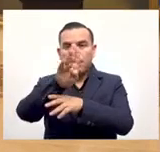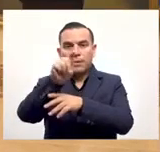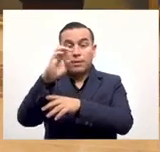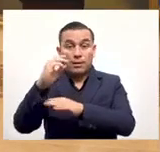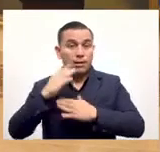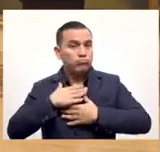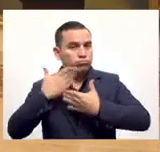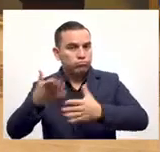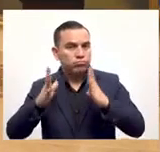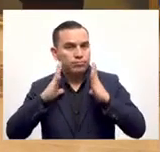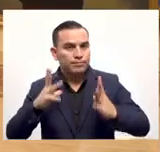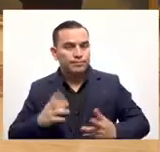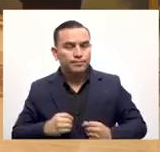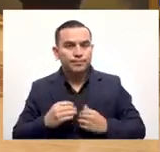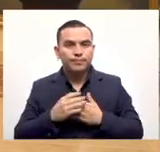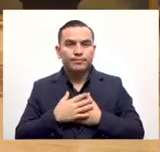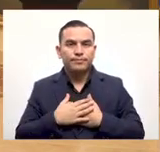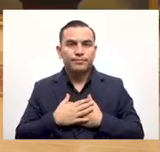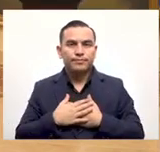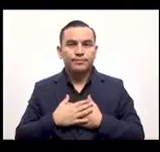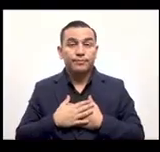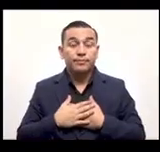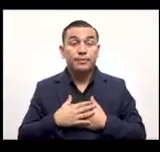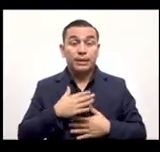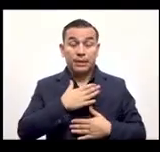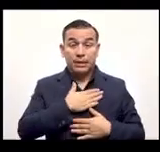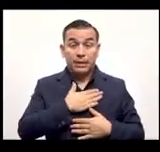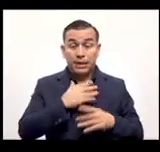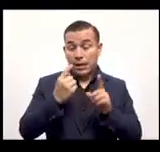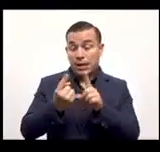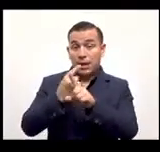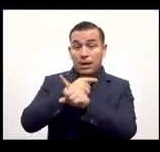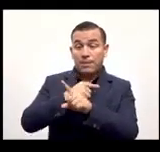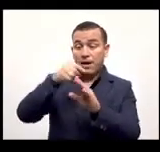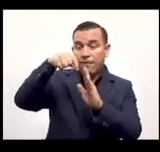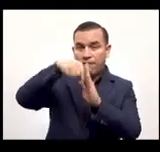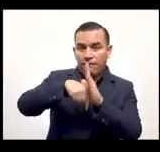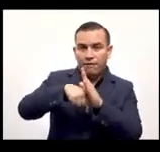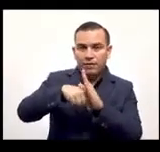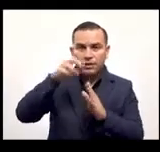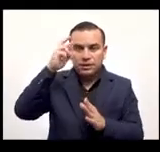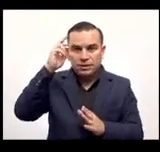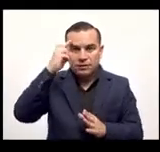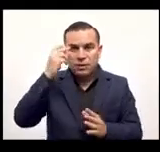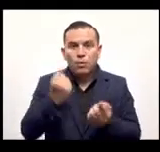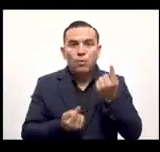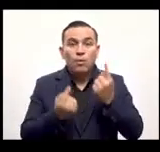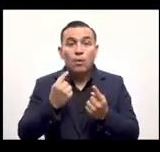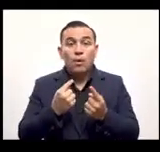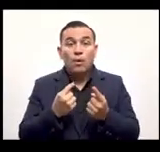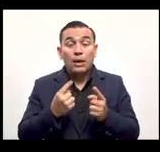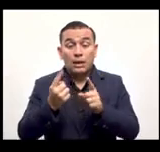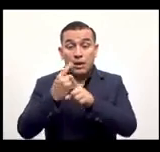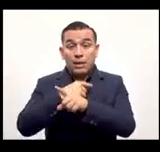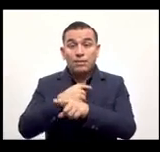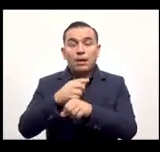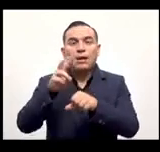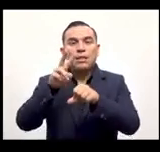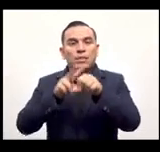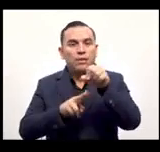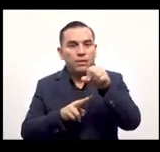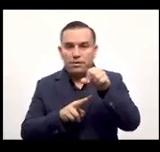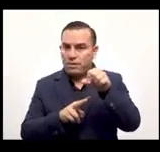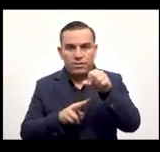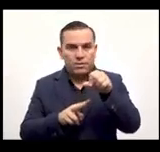en bitcoin que le regaló el estado tiene una convertibilidad de abajo en este caso lo que va a variar es el monto en